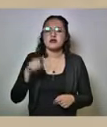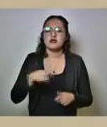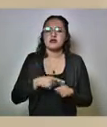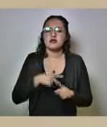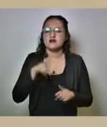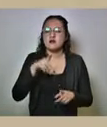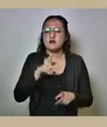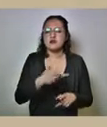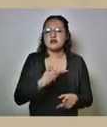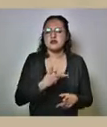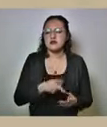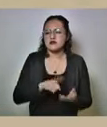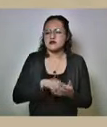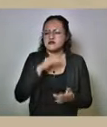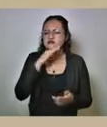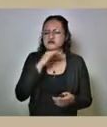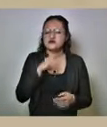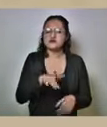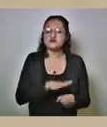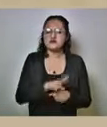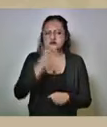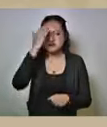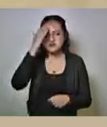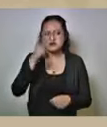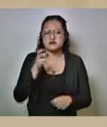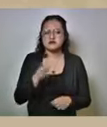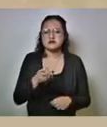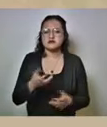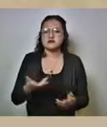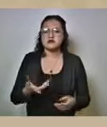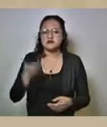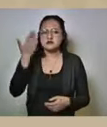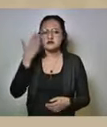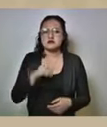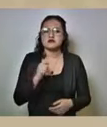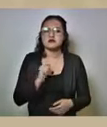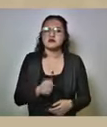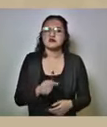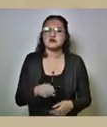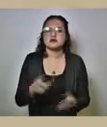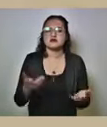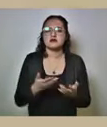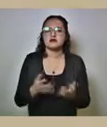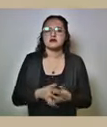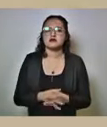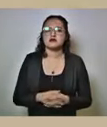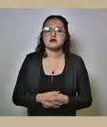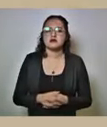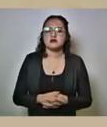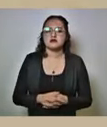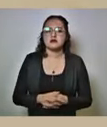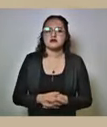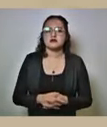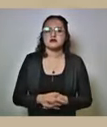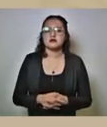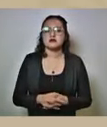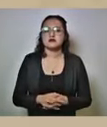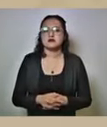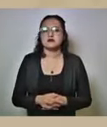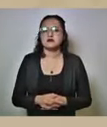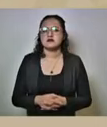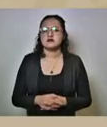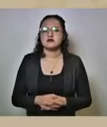delitos ¿qué conocimiento tiene usted gobernador de esto? saber que es lo que se va a hacer esto marca siendo un